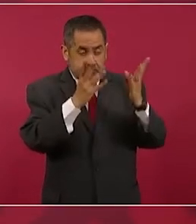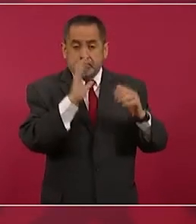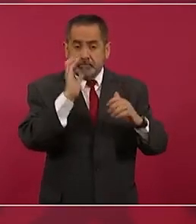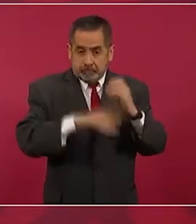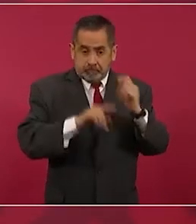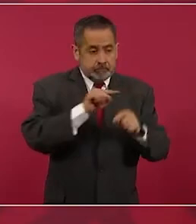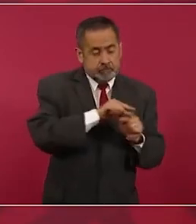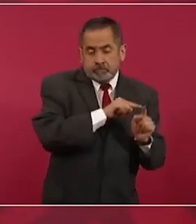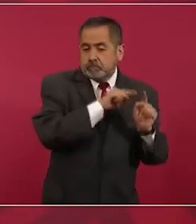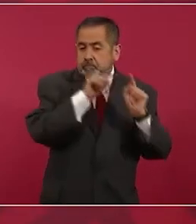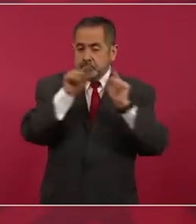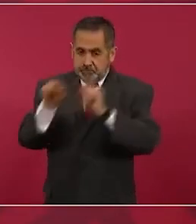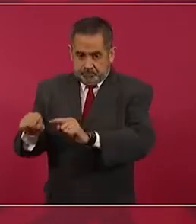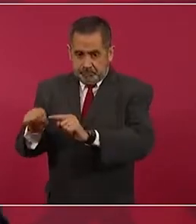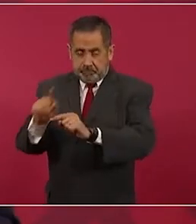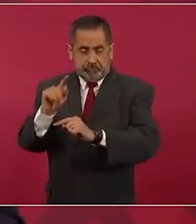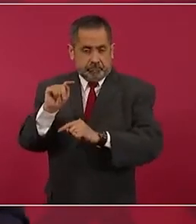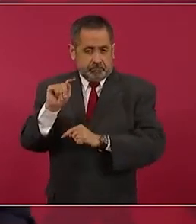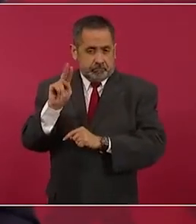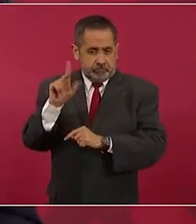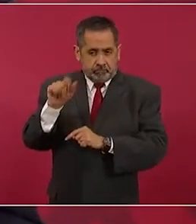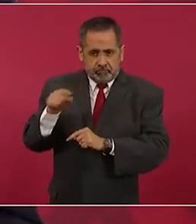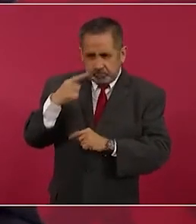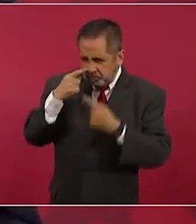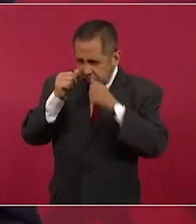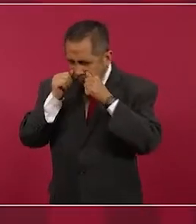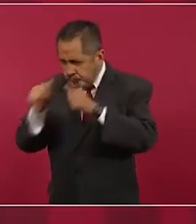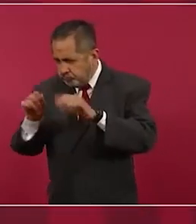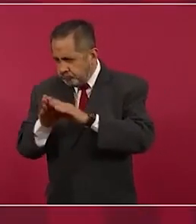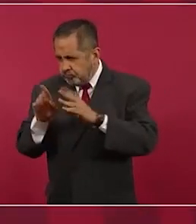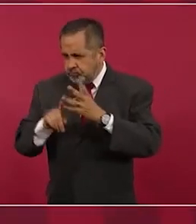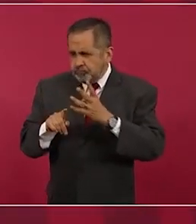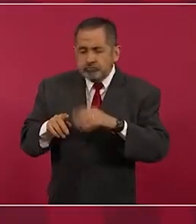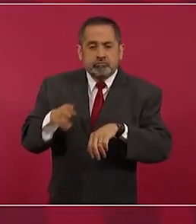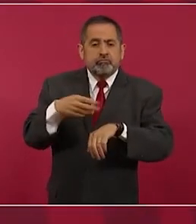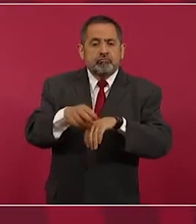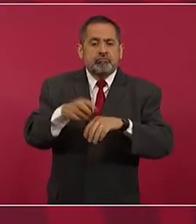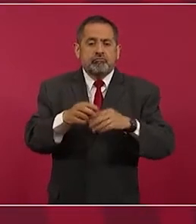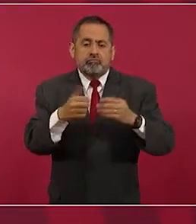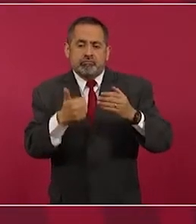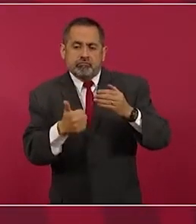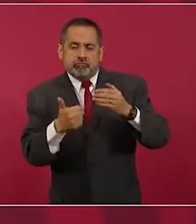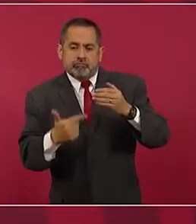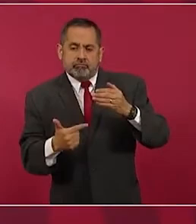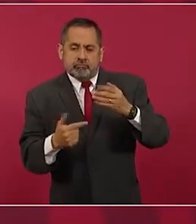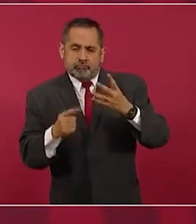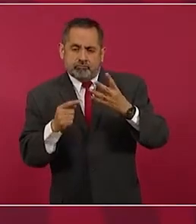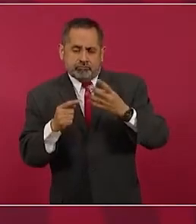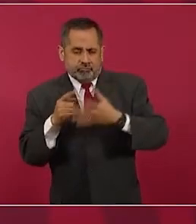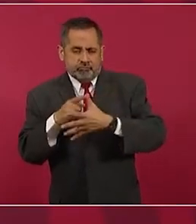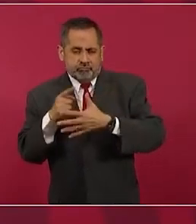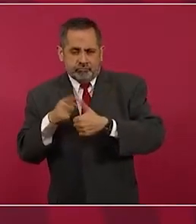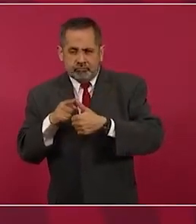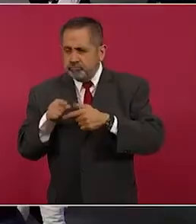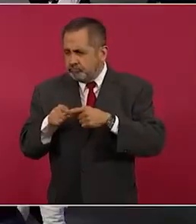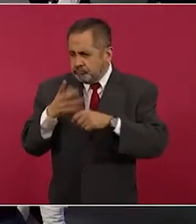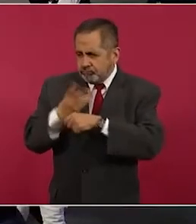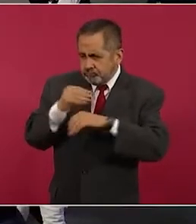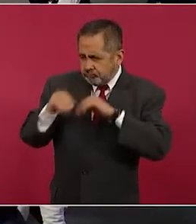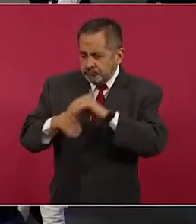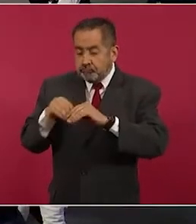trasladaron para ocuparse del tramo 6 y 7, que es desde